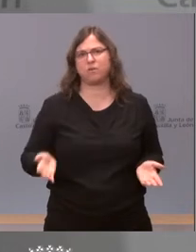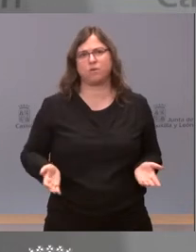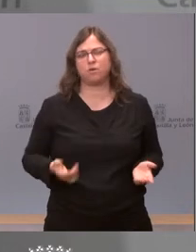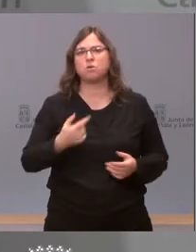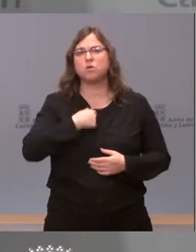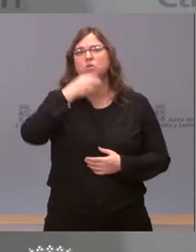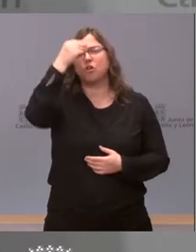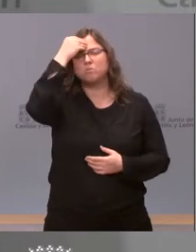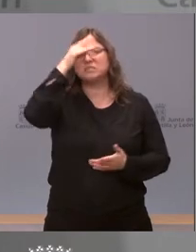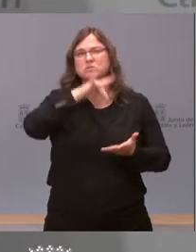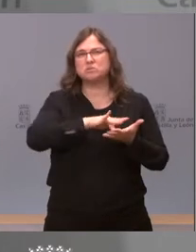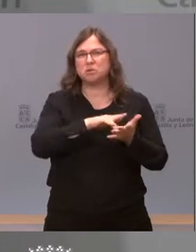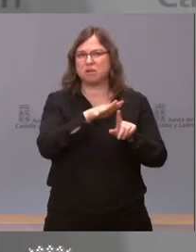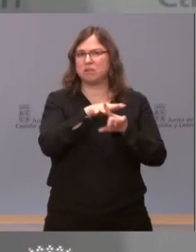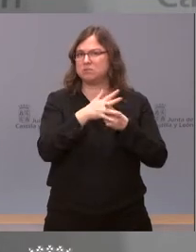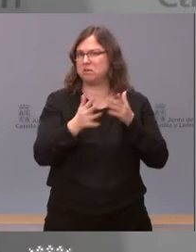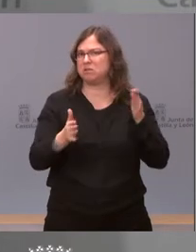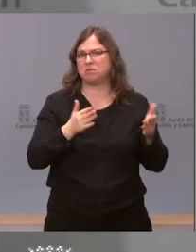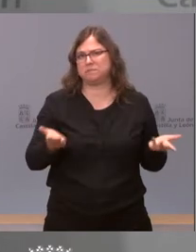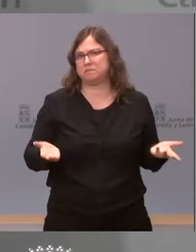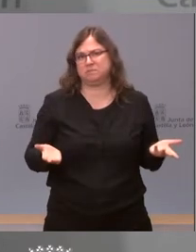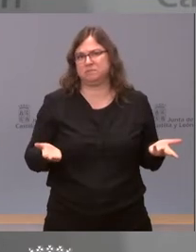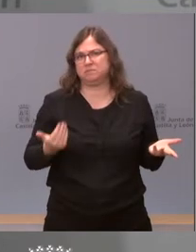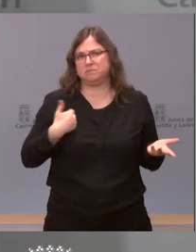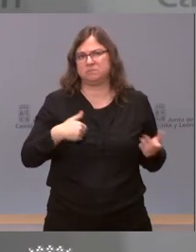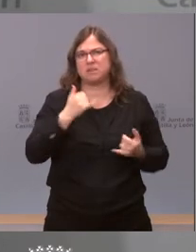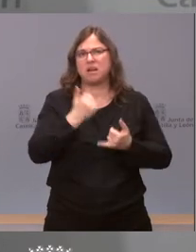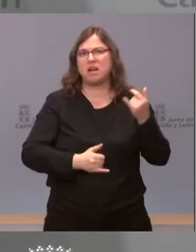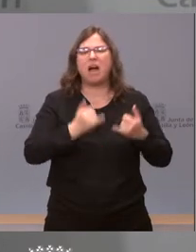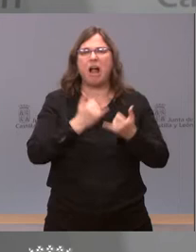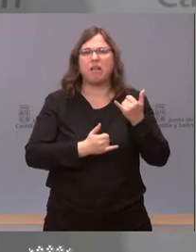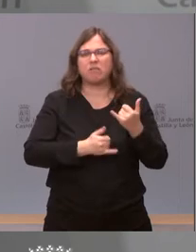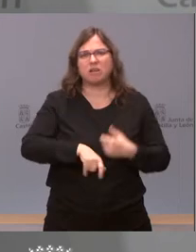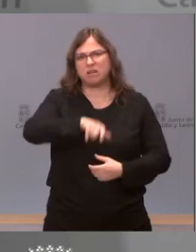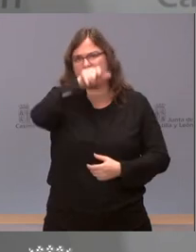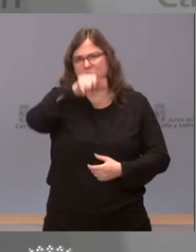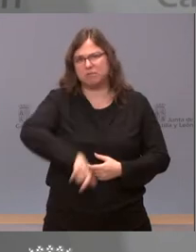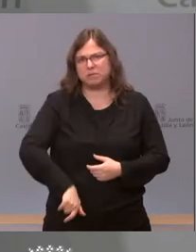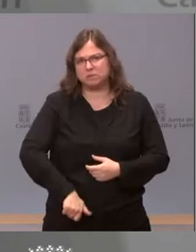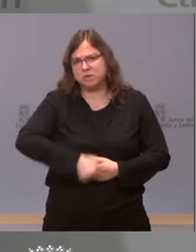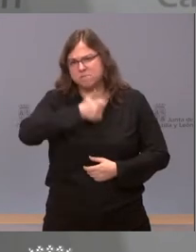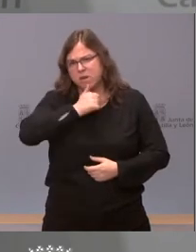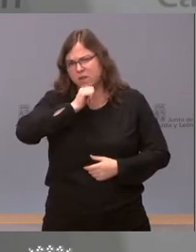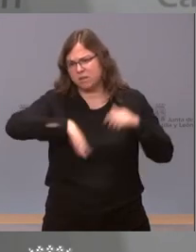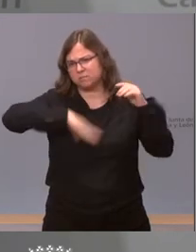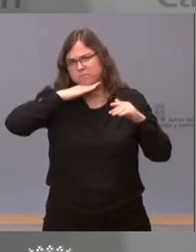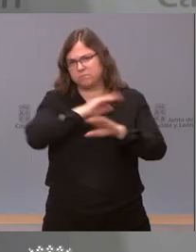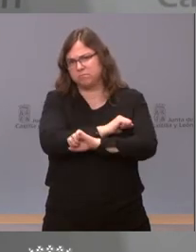que estamos viviendo algunos episodios que ya van a acabar agotando la paciencia de la ciudadanía.